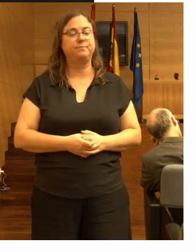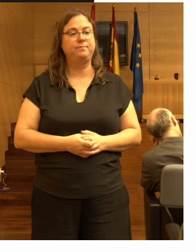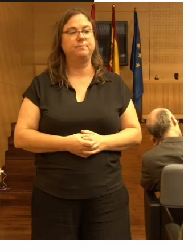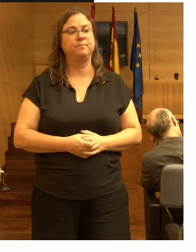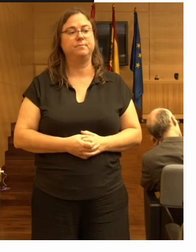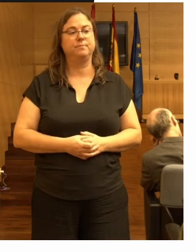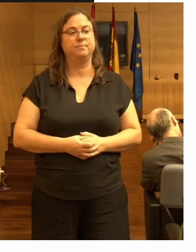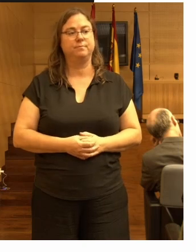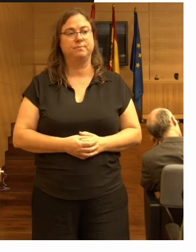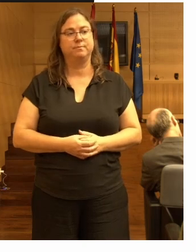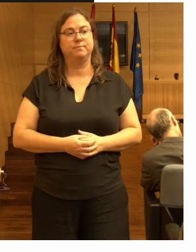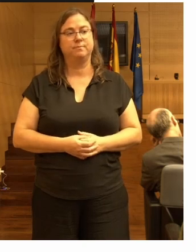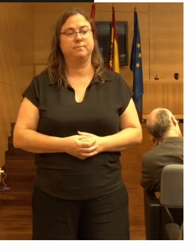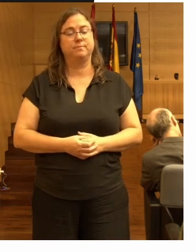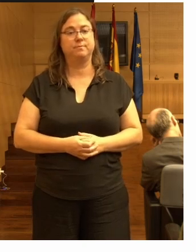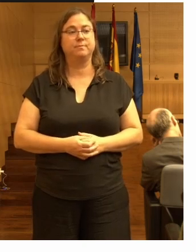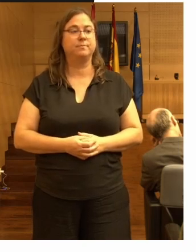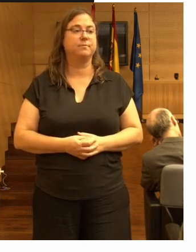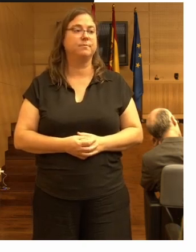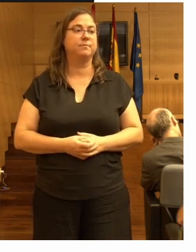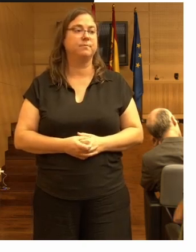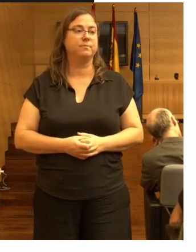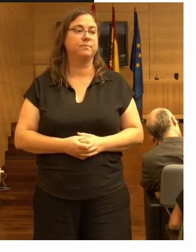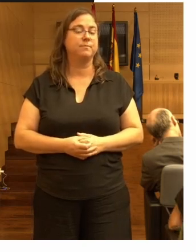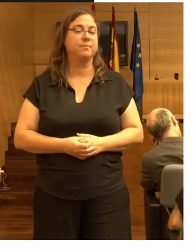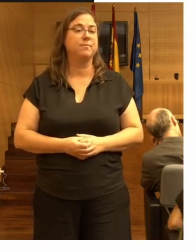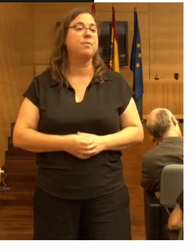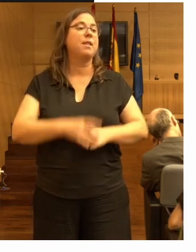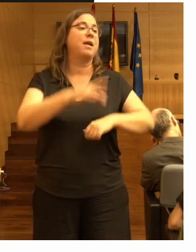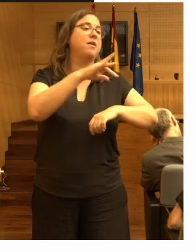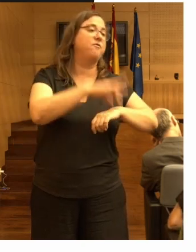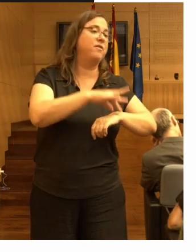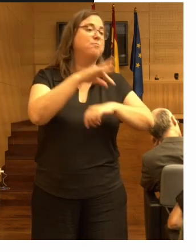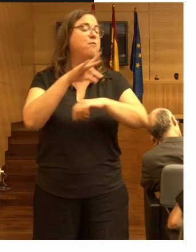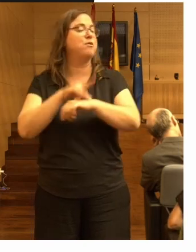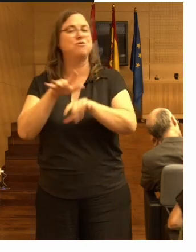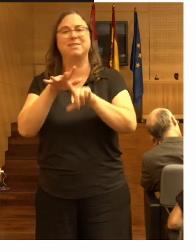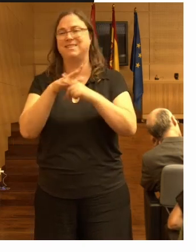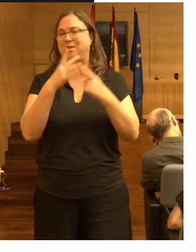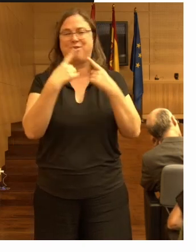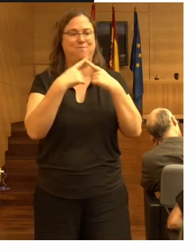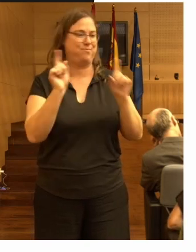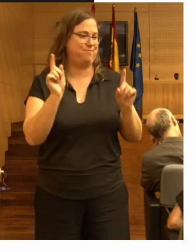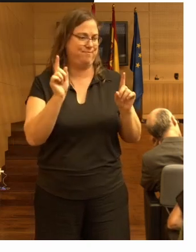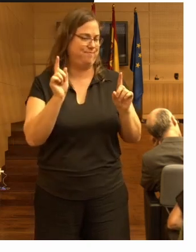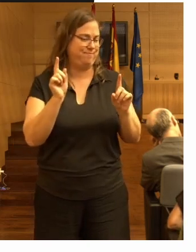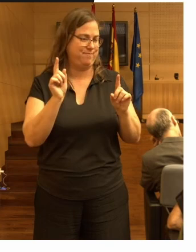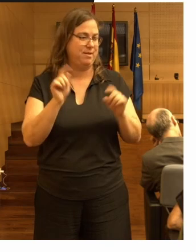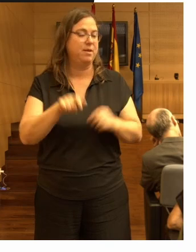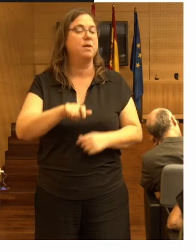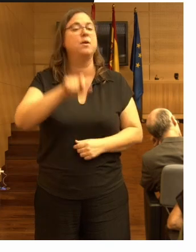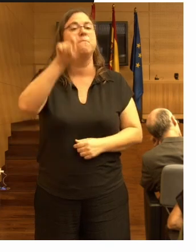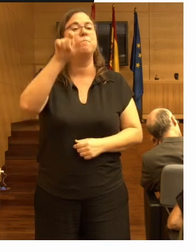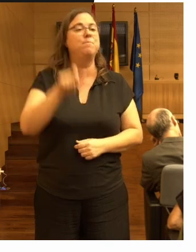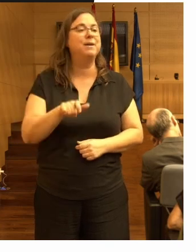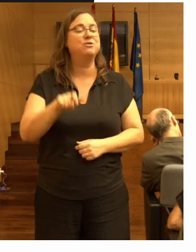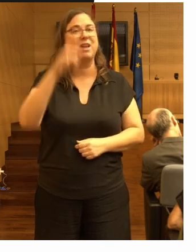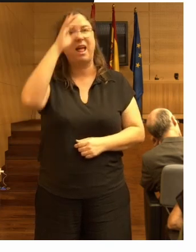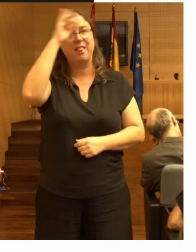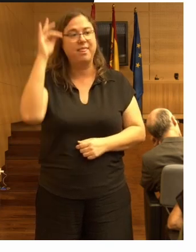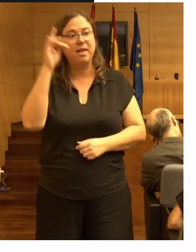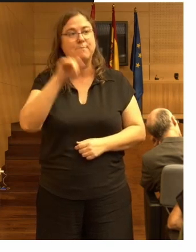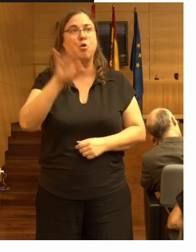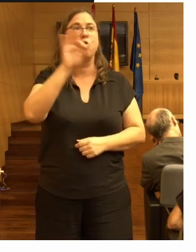de un paciente a otro la situación es completamente distinta una persona con Alzheimer una